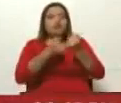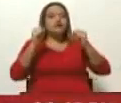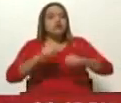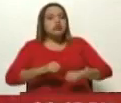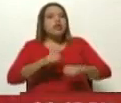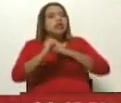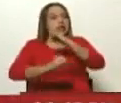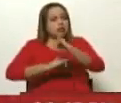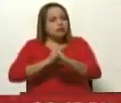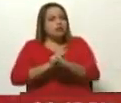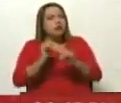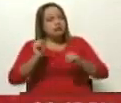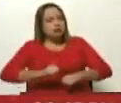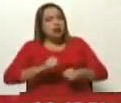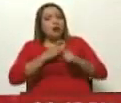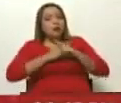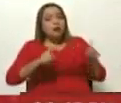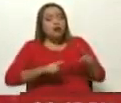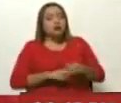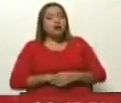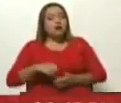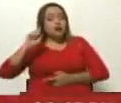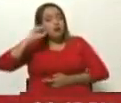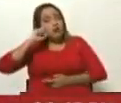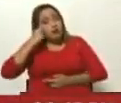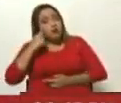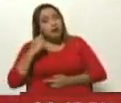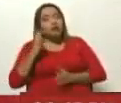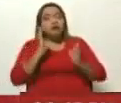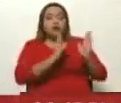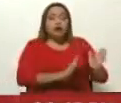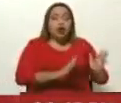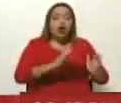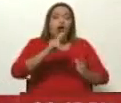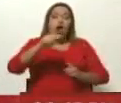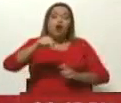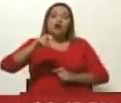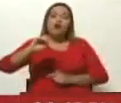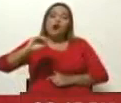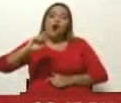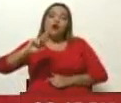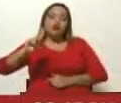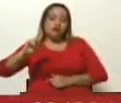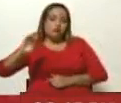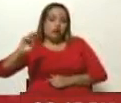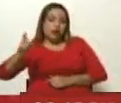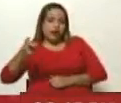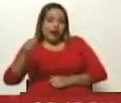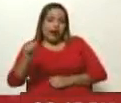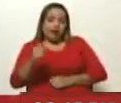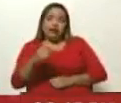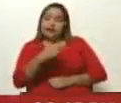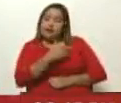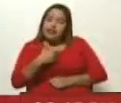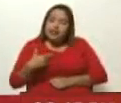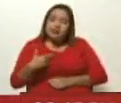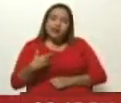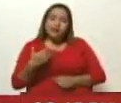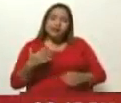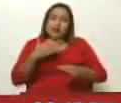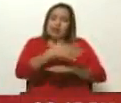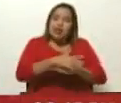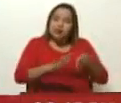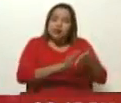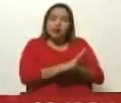pero recordemos, por ejemplo, que en algún capítulo donde Noruega quiso excederse de las posturas de mediador, el